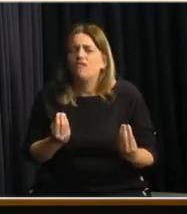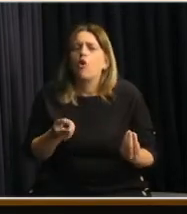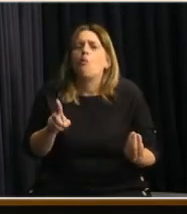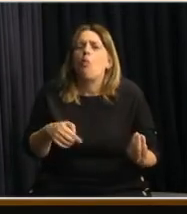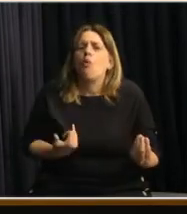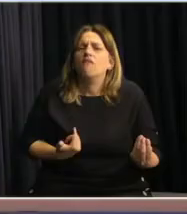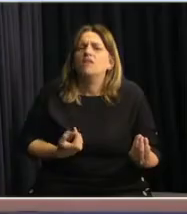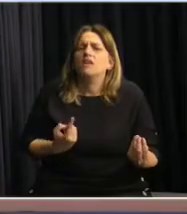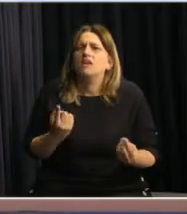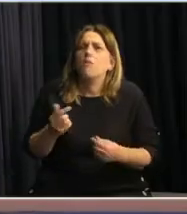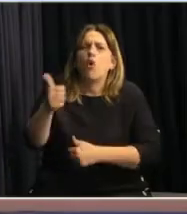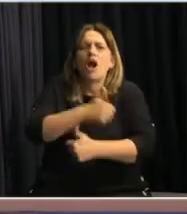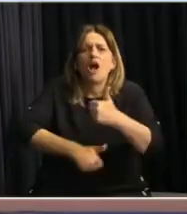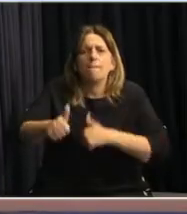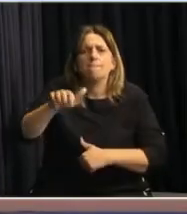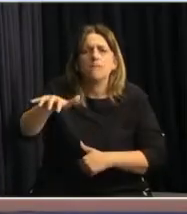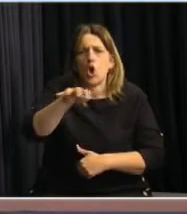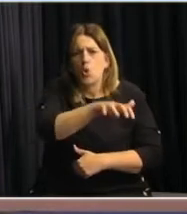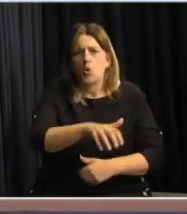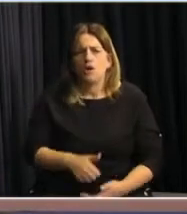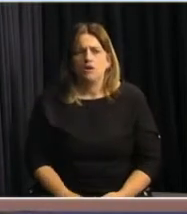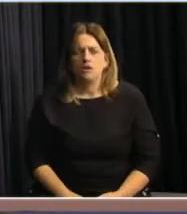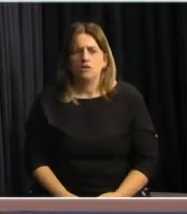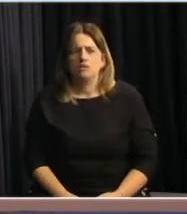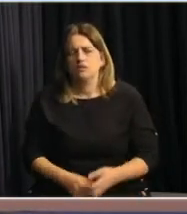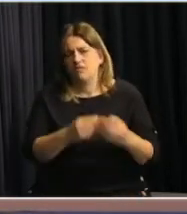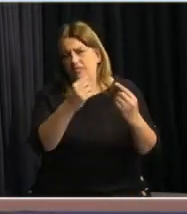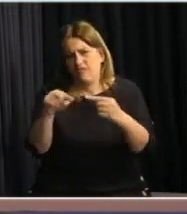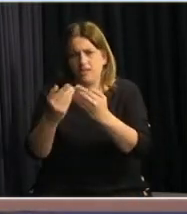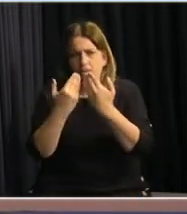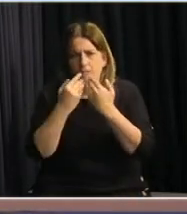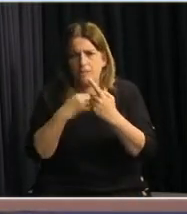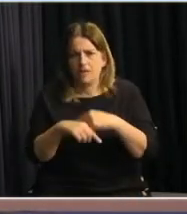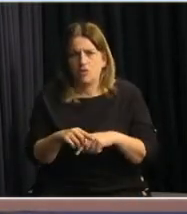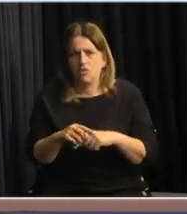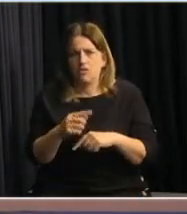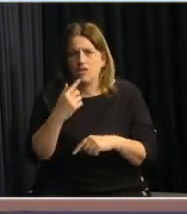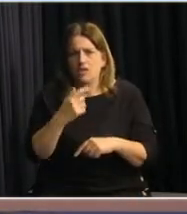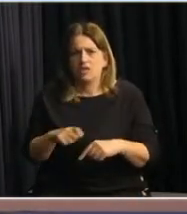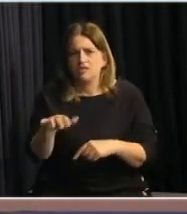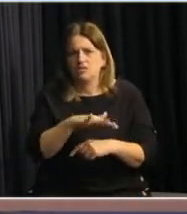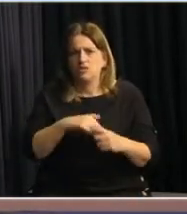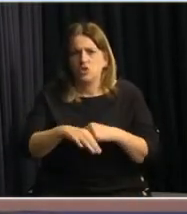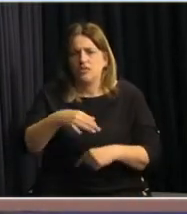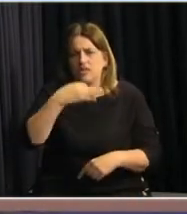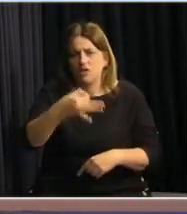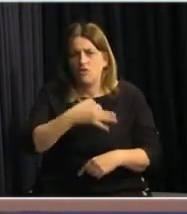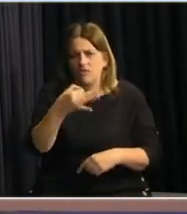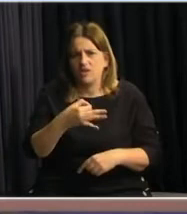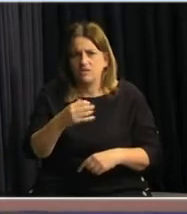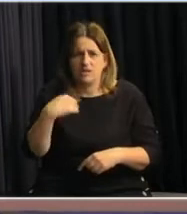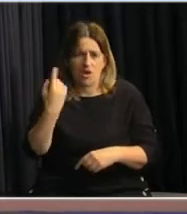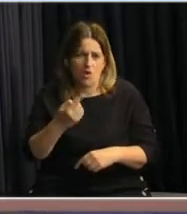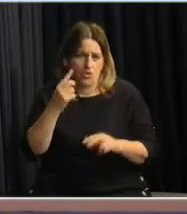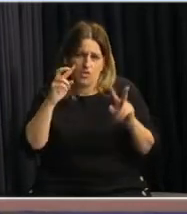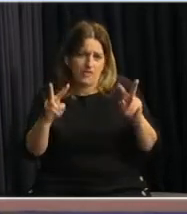fundamental del traslado? Gracias. Bueno, son varias preguntas y creo que el contexto de esta conferencia y el foco está por otro